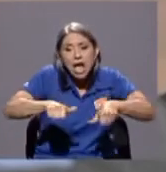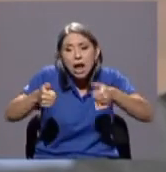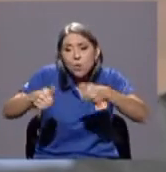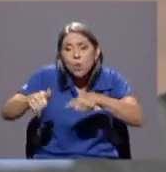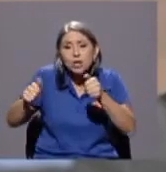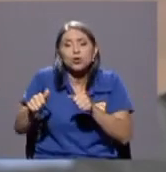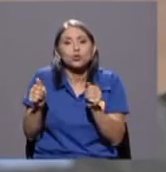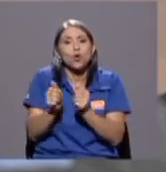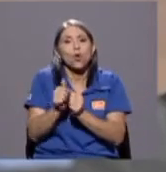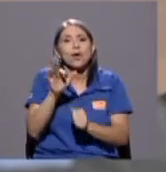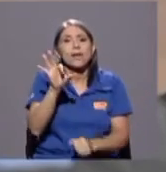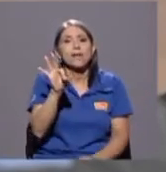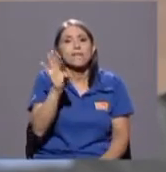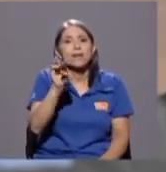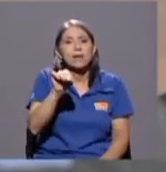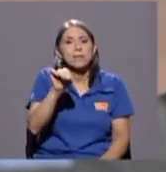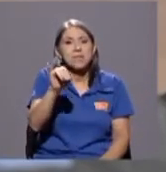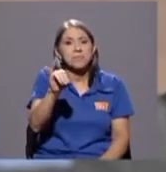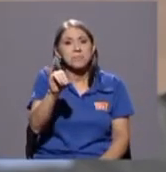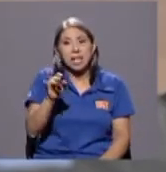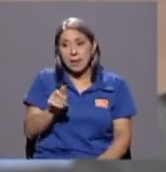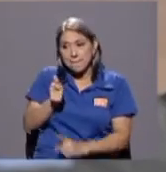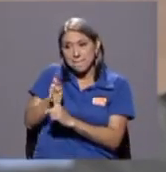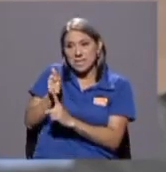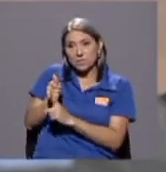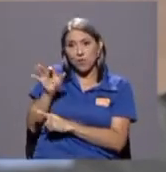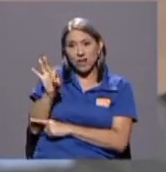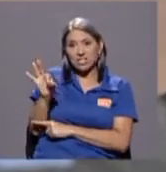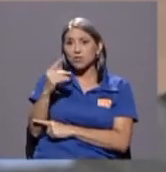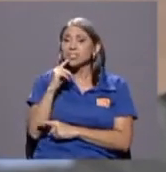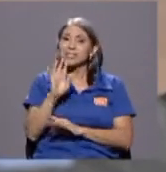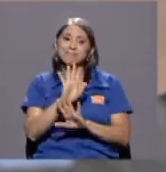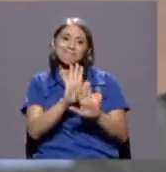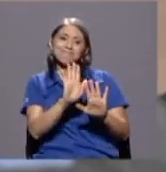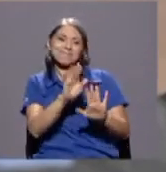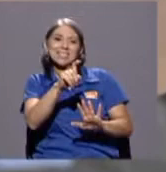ya no lo necesitamos muchas gracias que les vaya bien